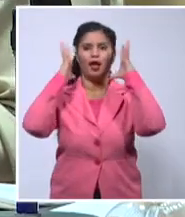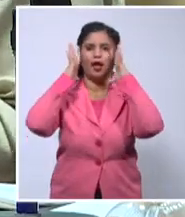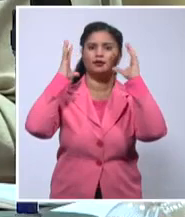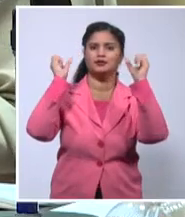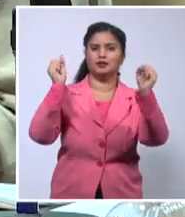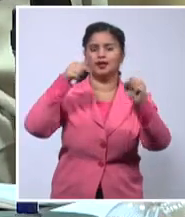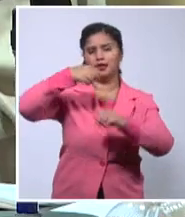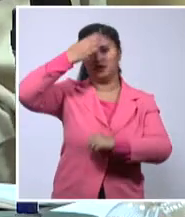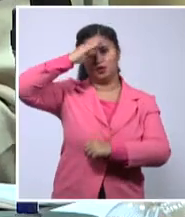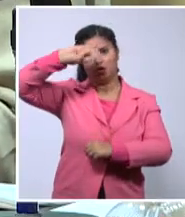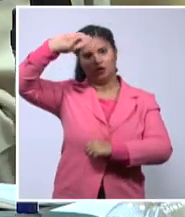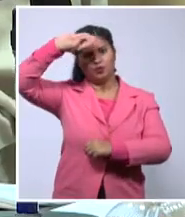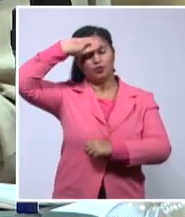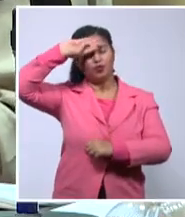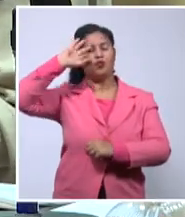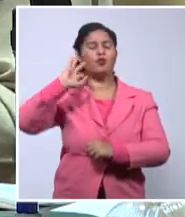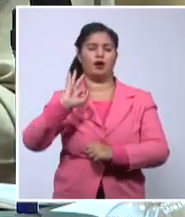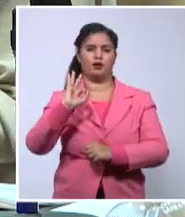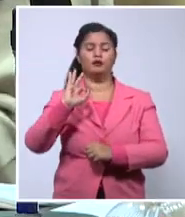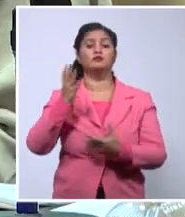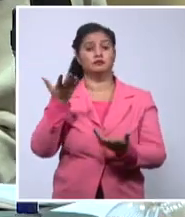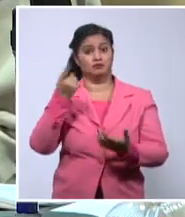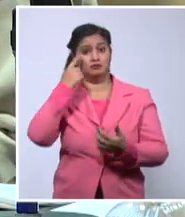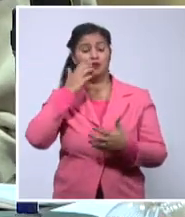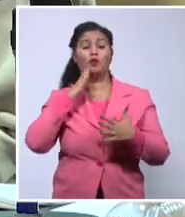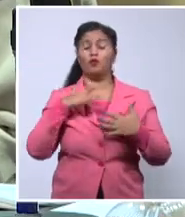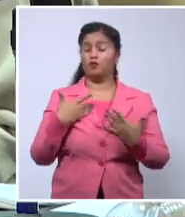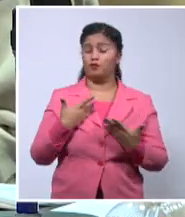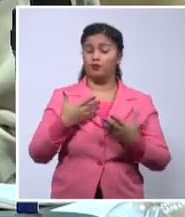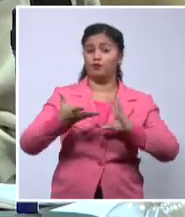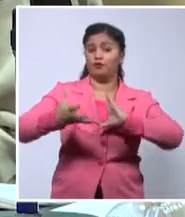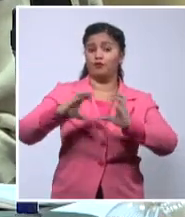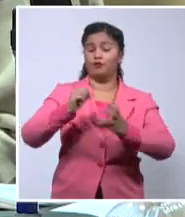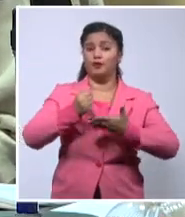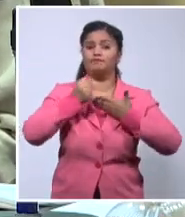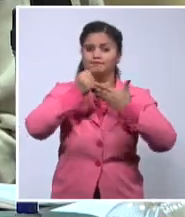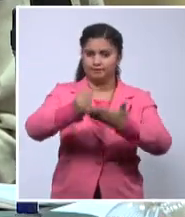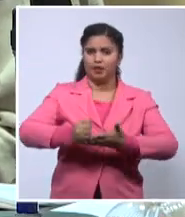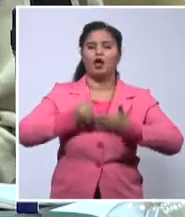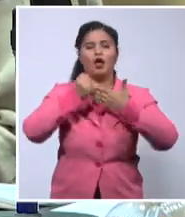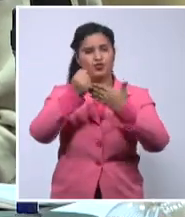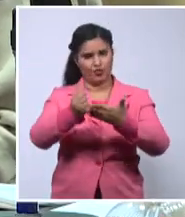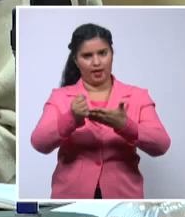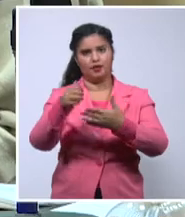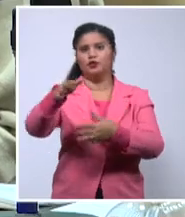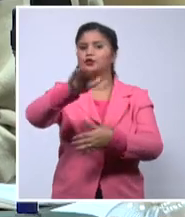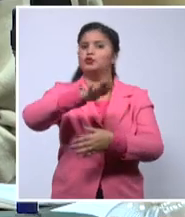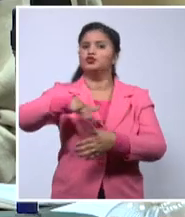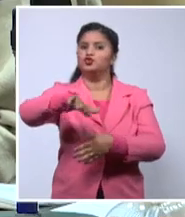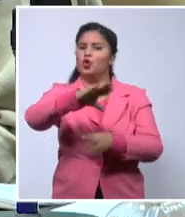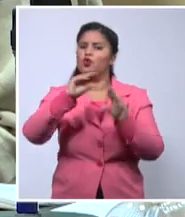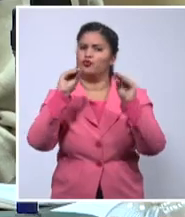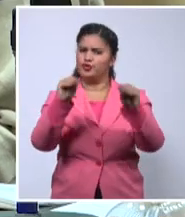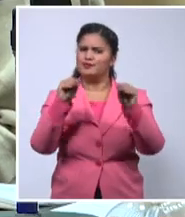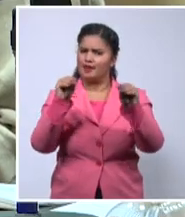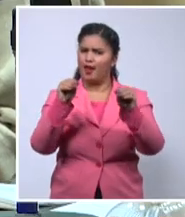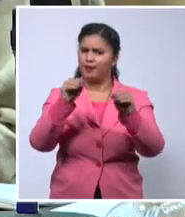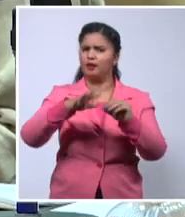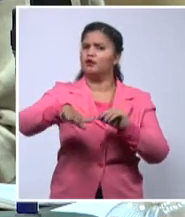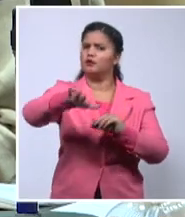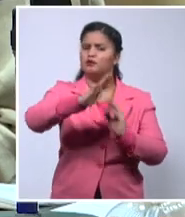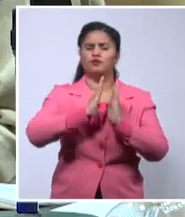nuestra del trabajo fundamental son las ideas, bueno, pues estamos llamados, yo creo nosotros,